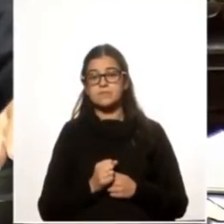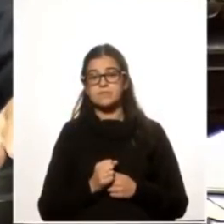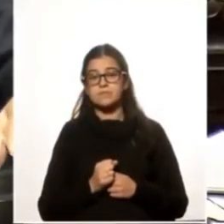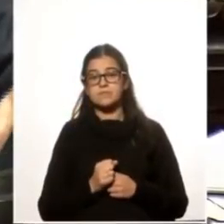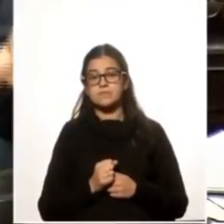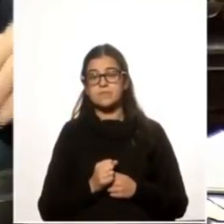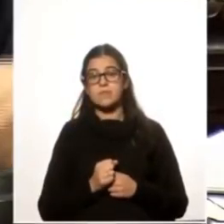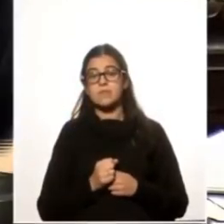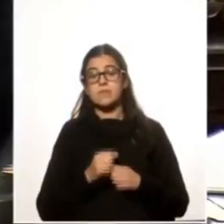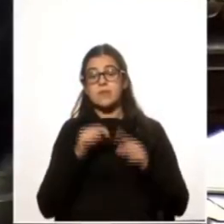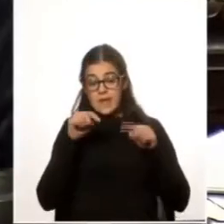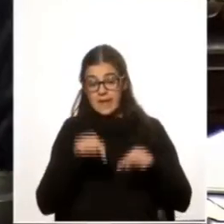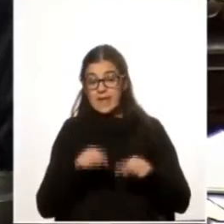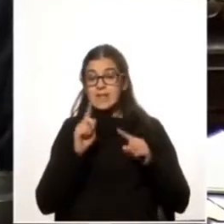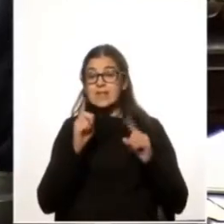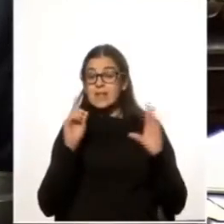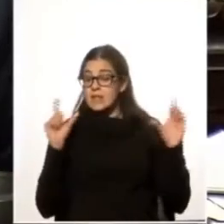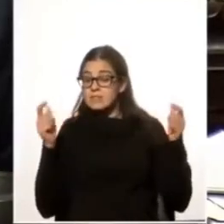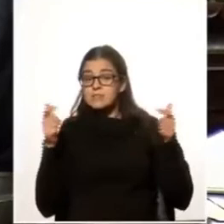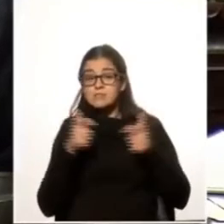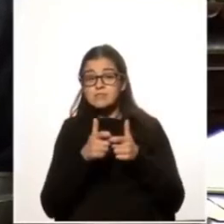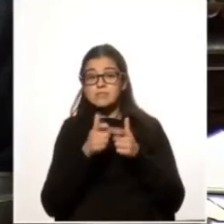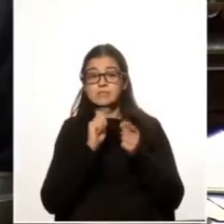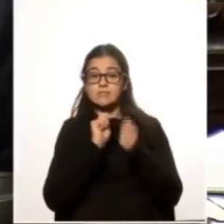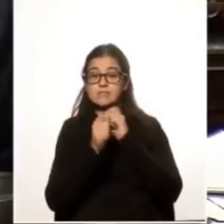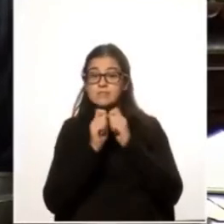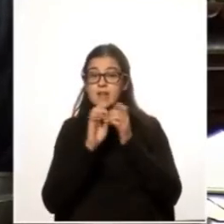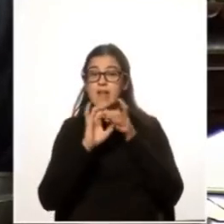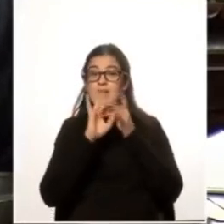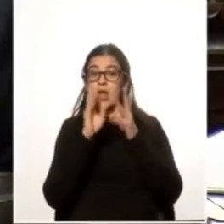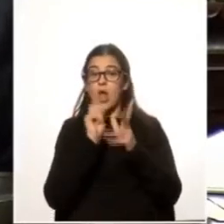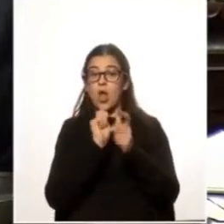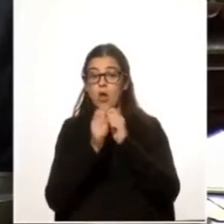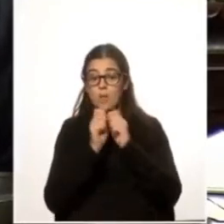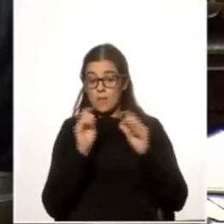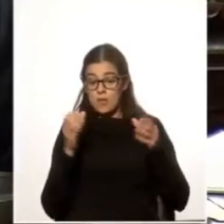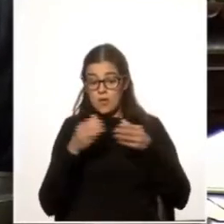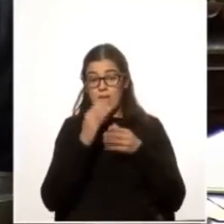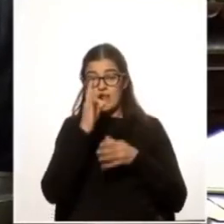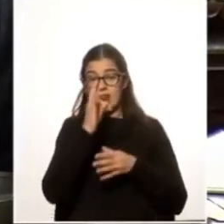Este TLC, señor Presidente,